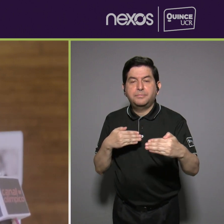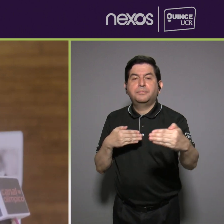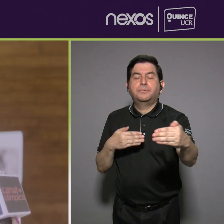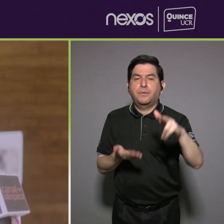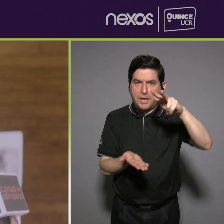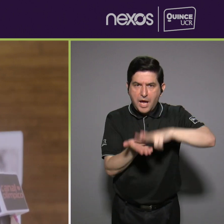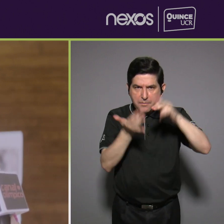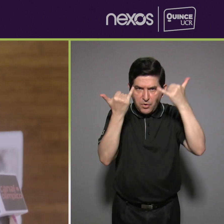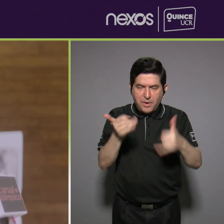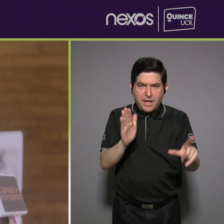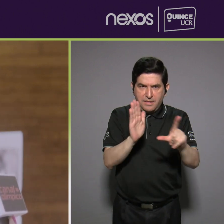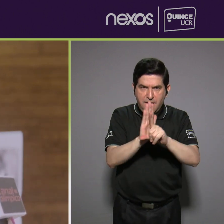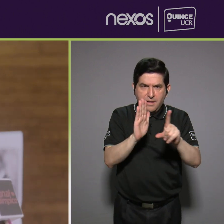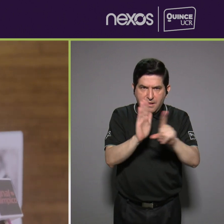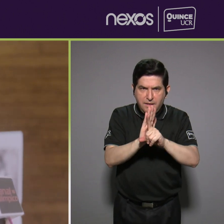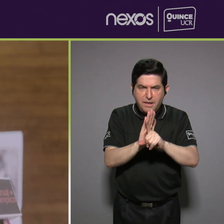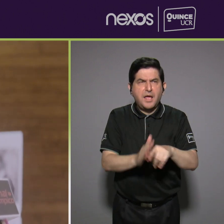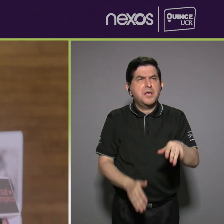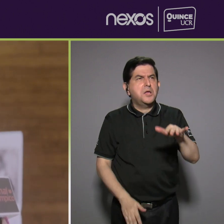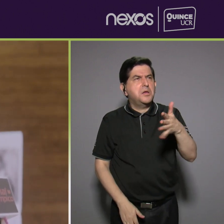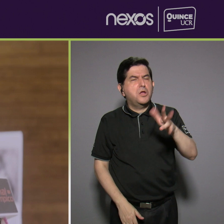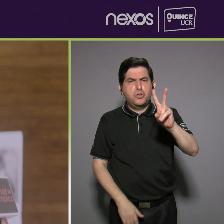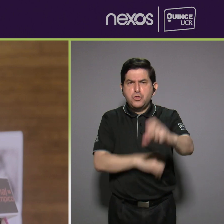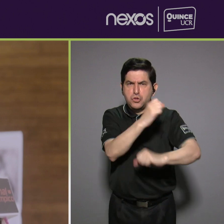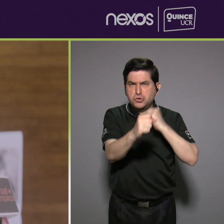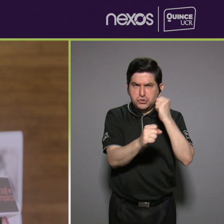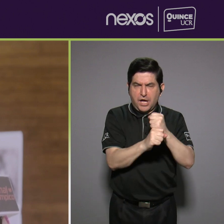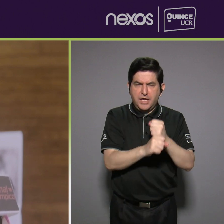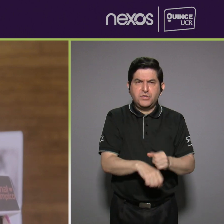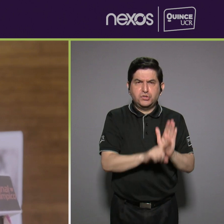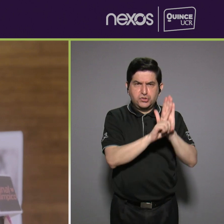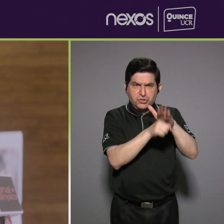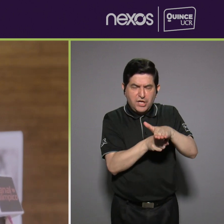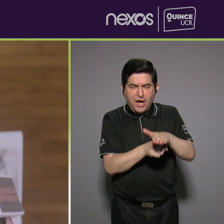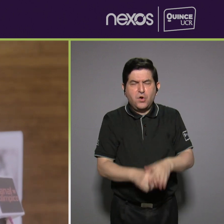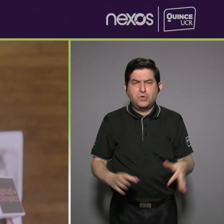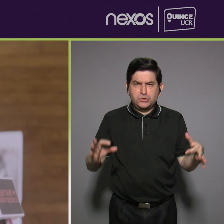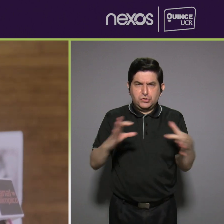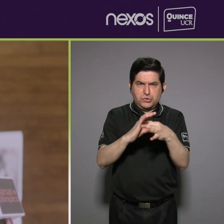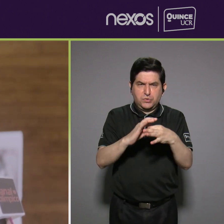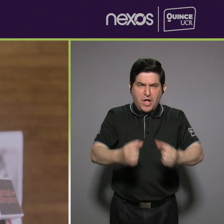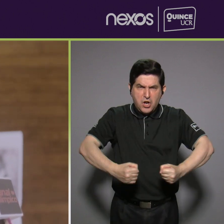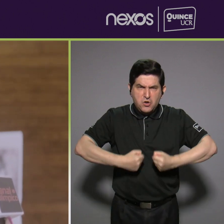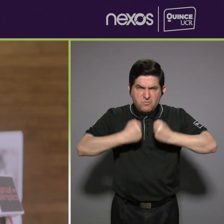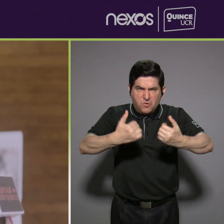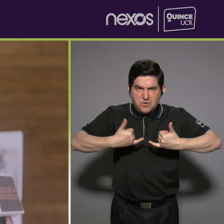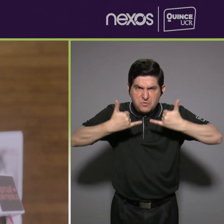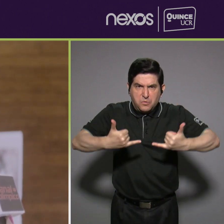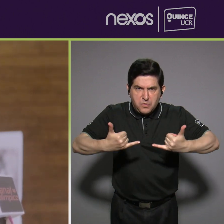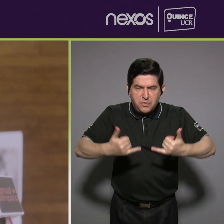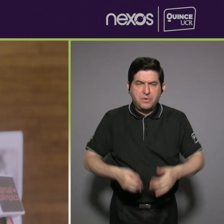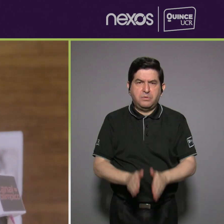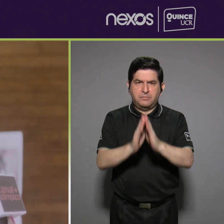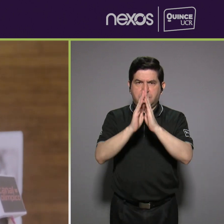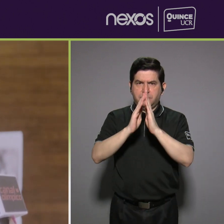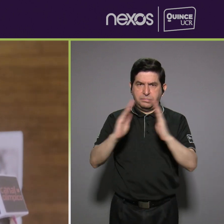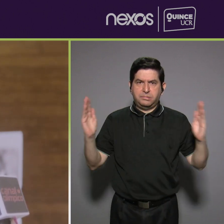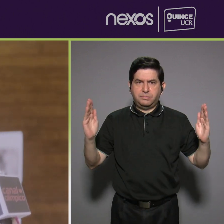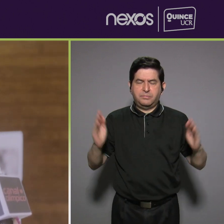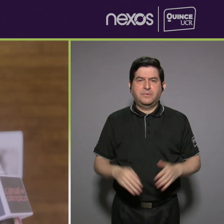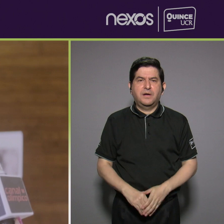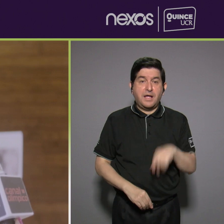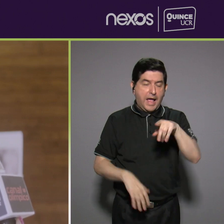se aprobó una ley hace aproximadamente dos años sobre acoso sexual, es fortalecerlo aún más, ampliando este